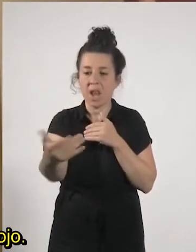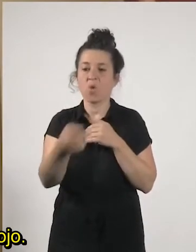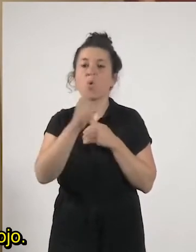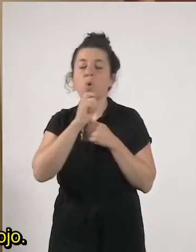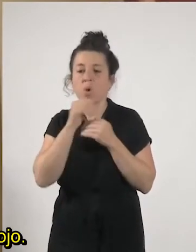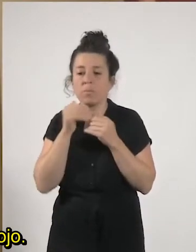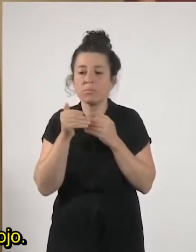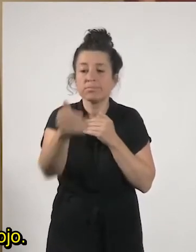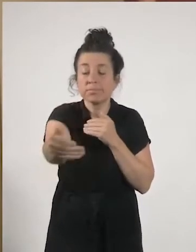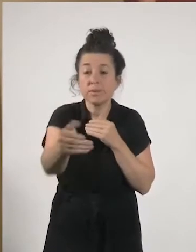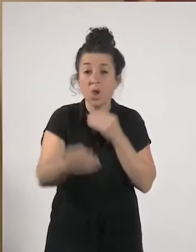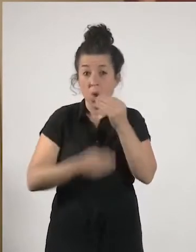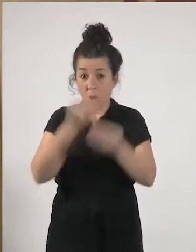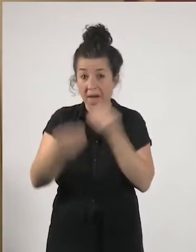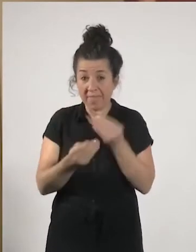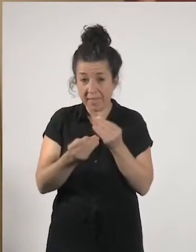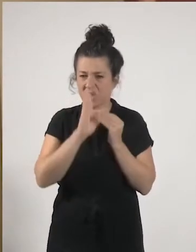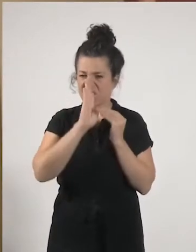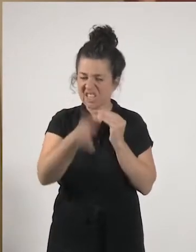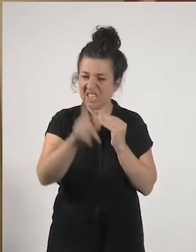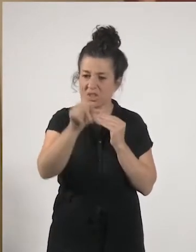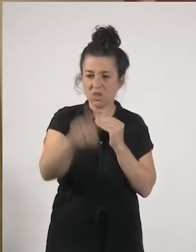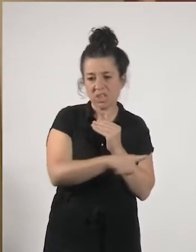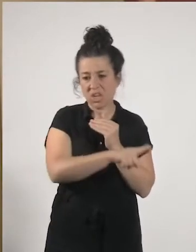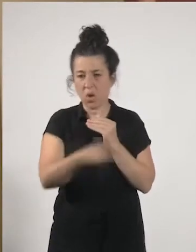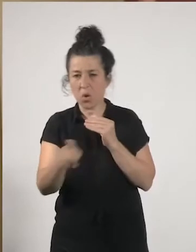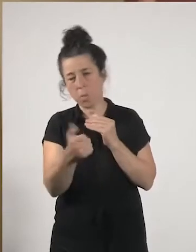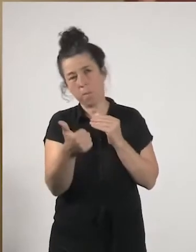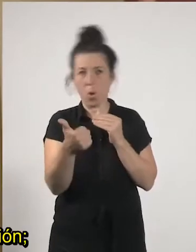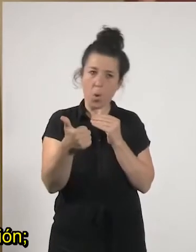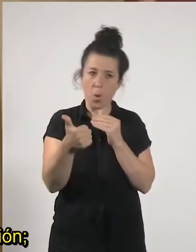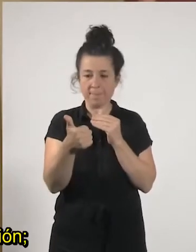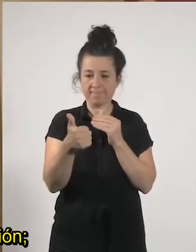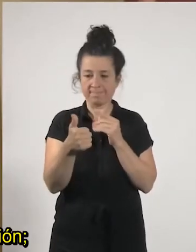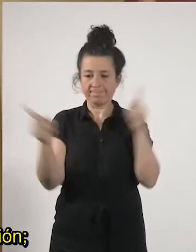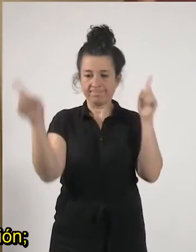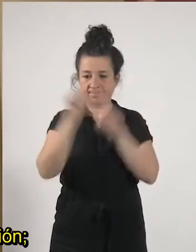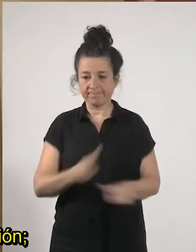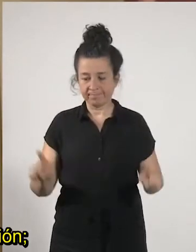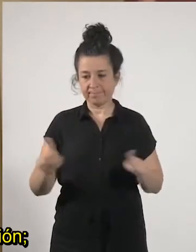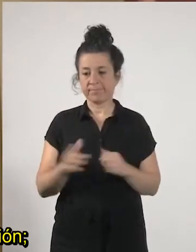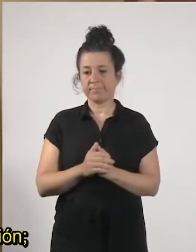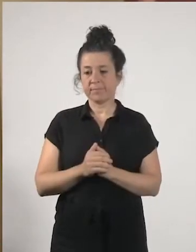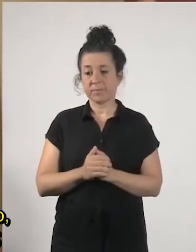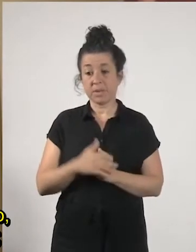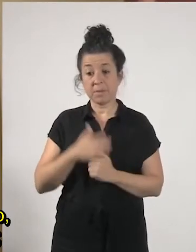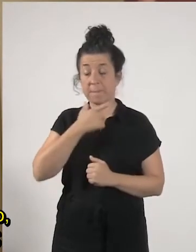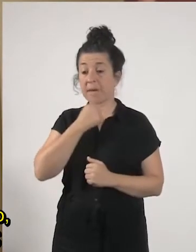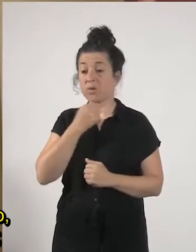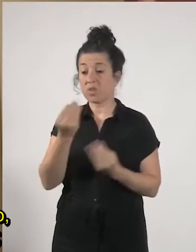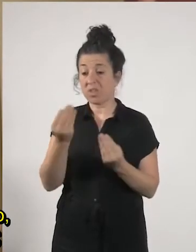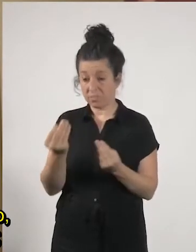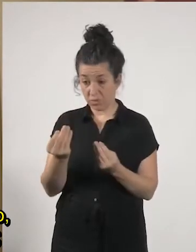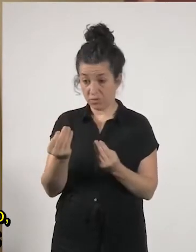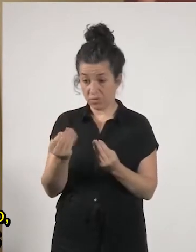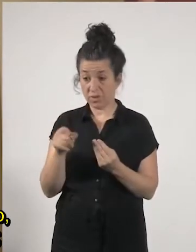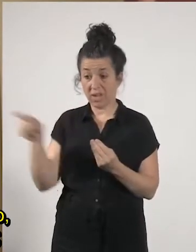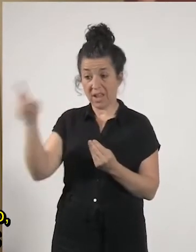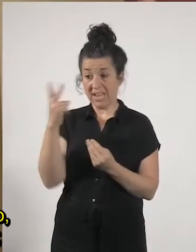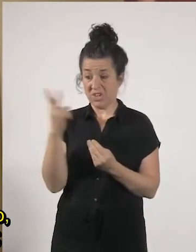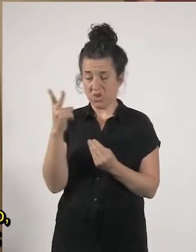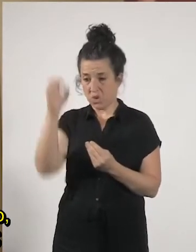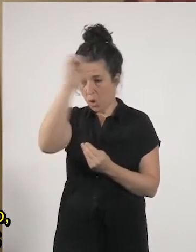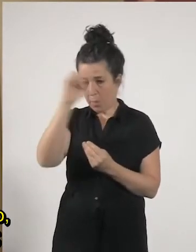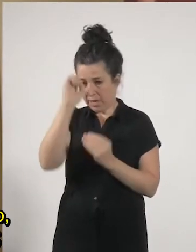haciendo solamente de reojo me ha gustado mucho que las dos habéis insistido en que no habéis cambiado de opinión que este análisis este diagnóstico